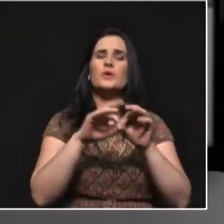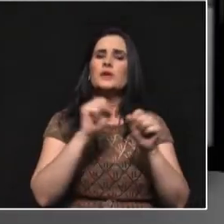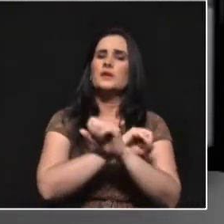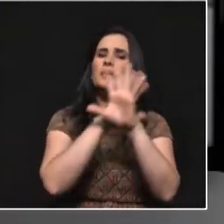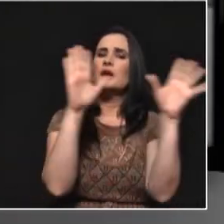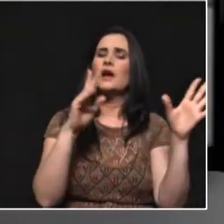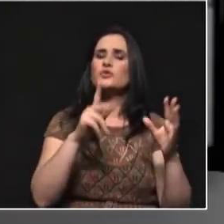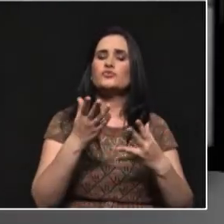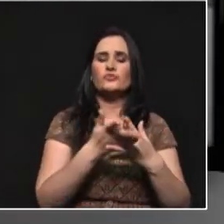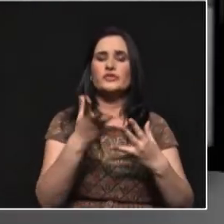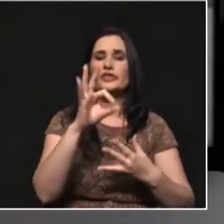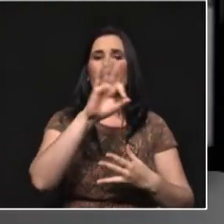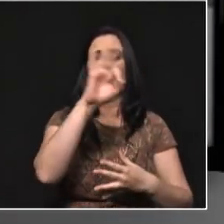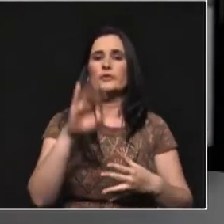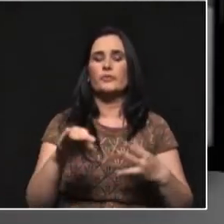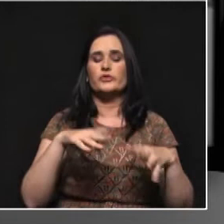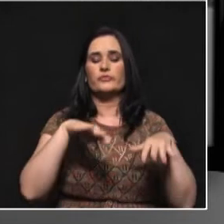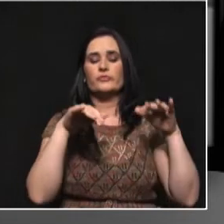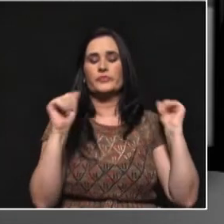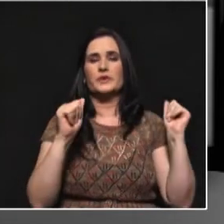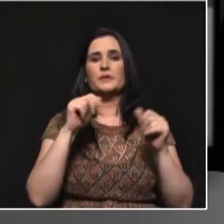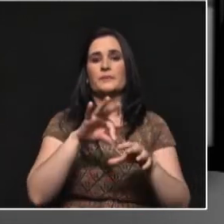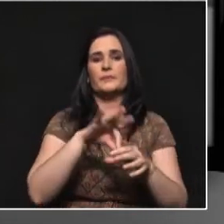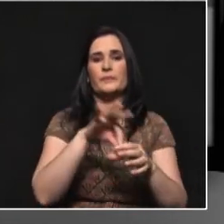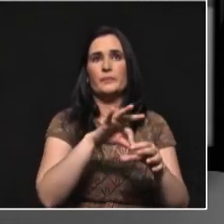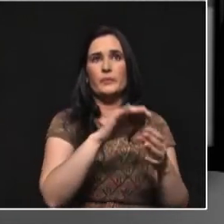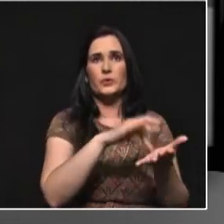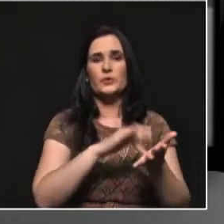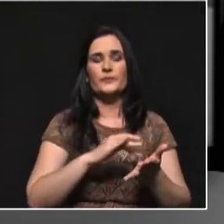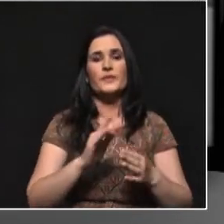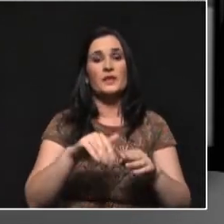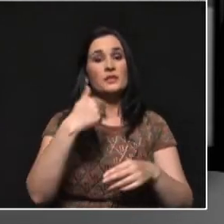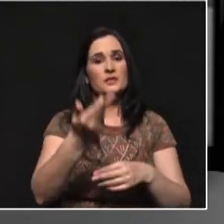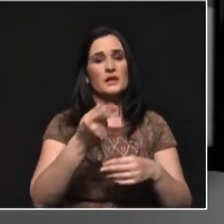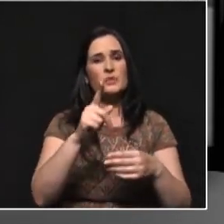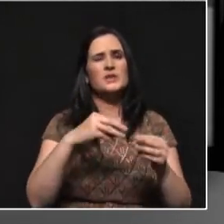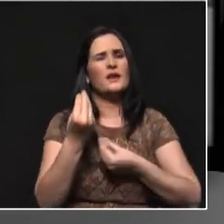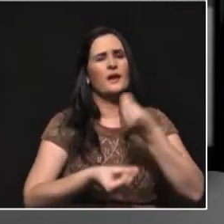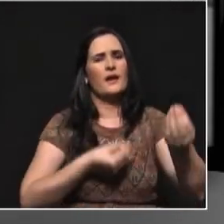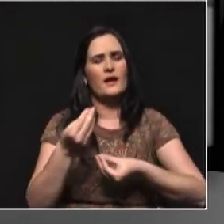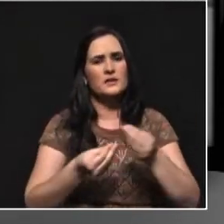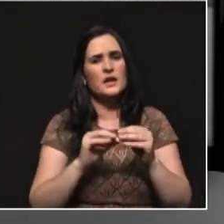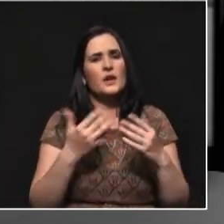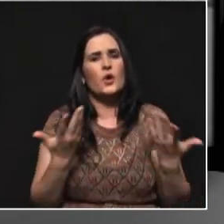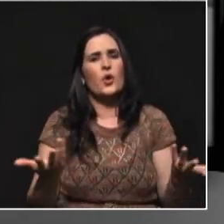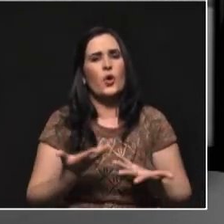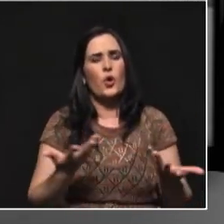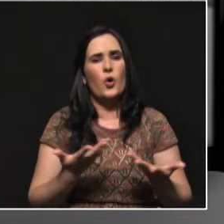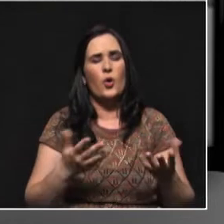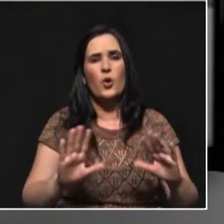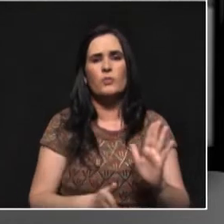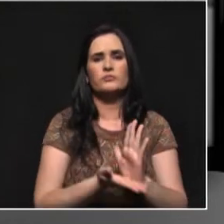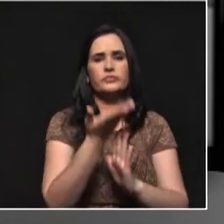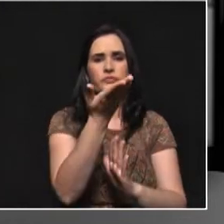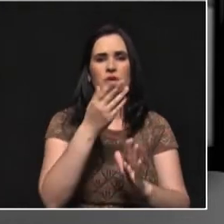menos de la mitad participe y en Colombia tome las decisiones. En el último corte veremos qué hacer, qué caminos quedan para buscar que esa